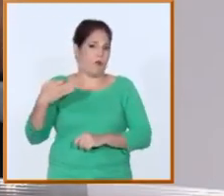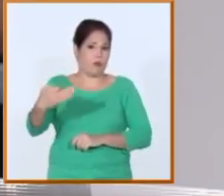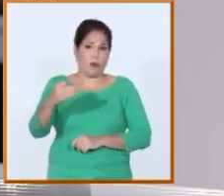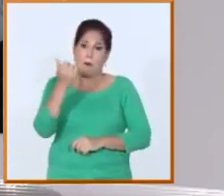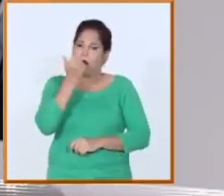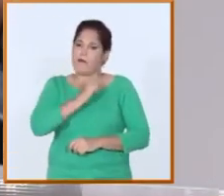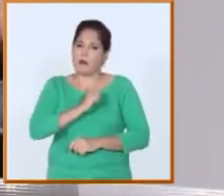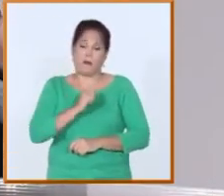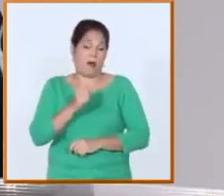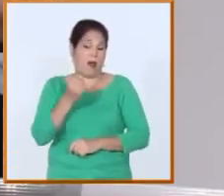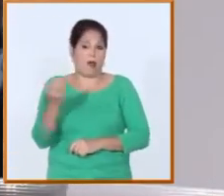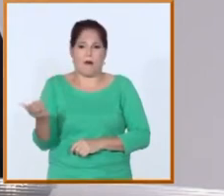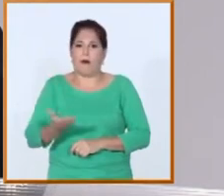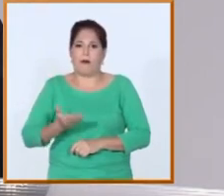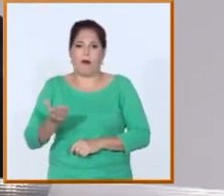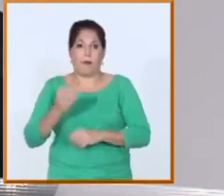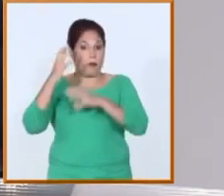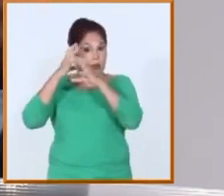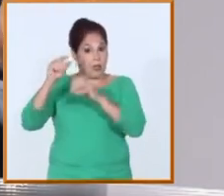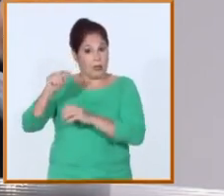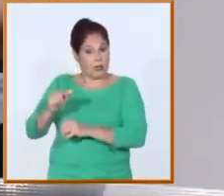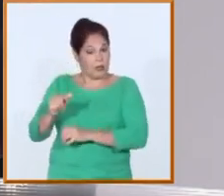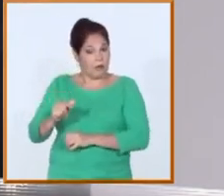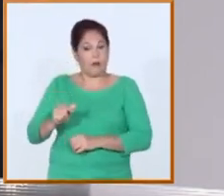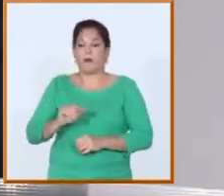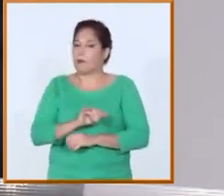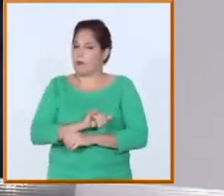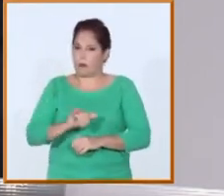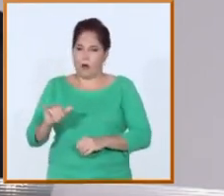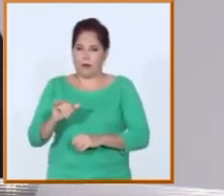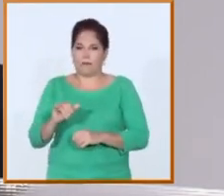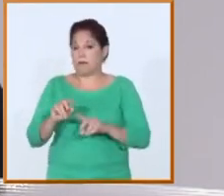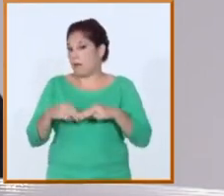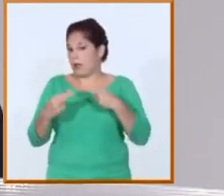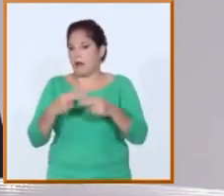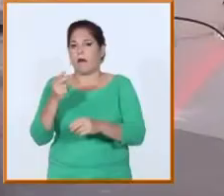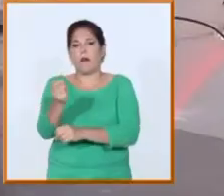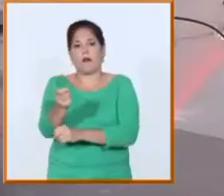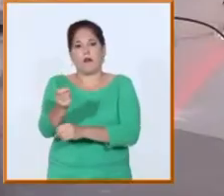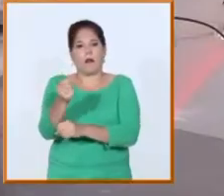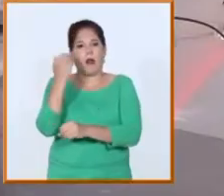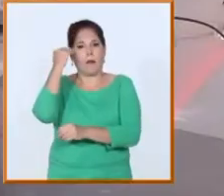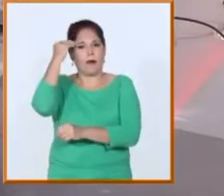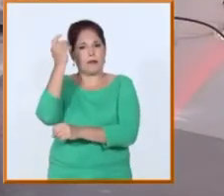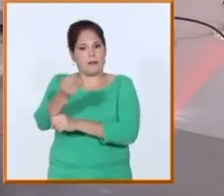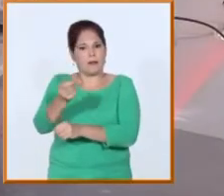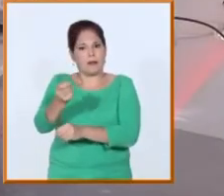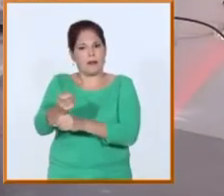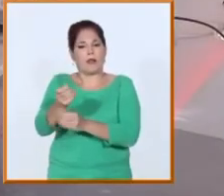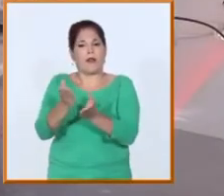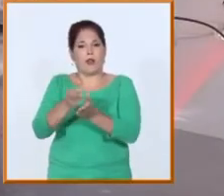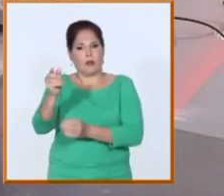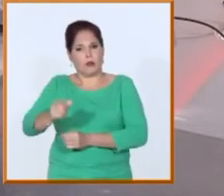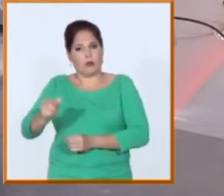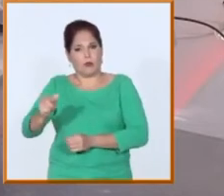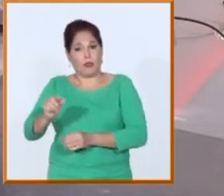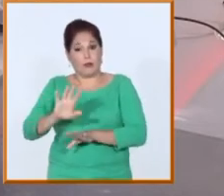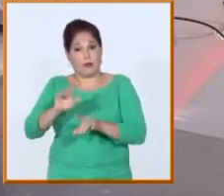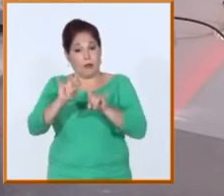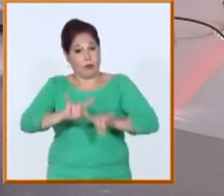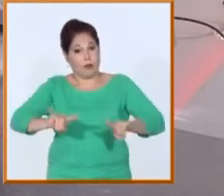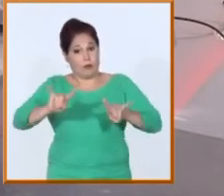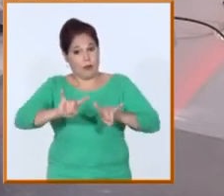comprometidos y científicos lo antes posible que es lo que el país necesita En ese mismo sentido ministro uno de